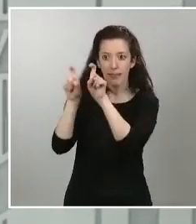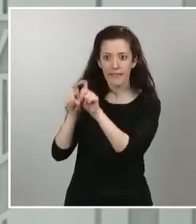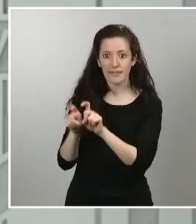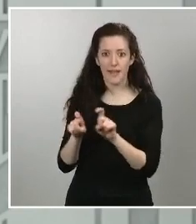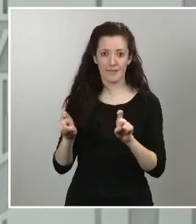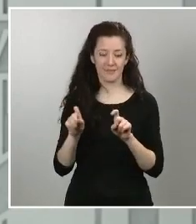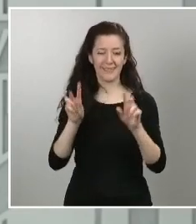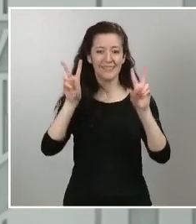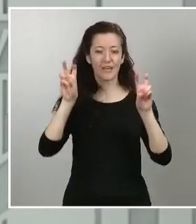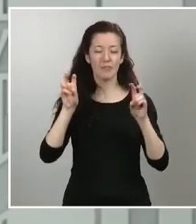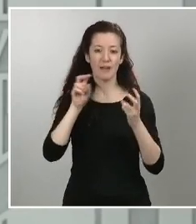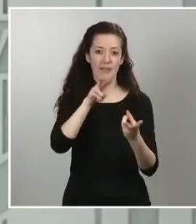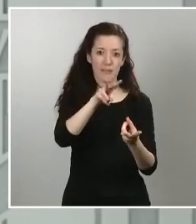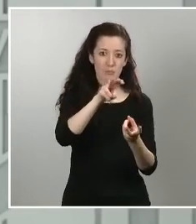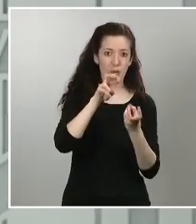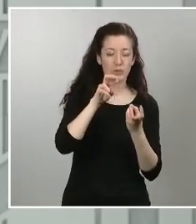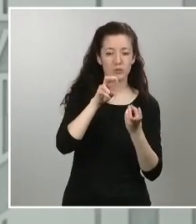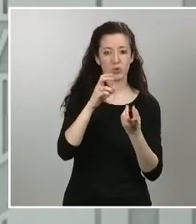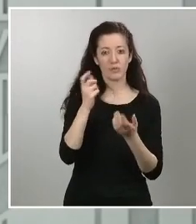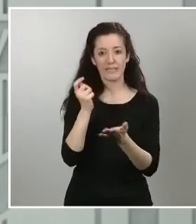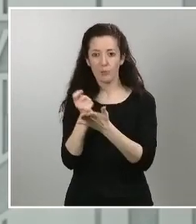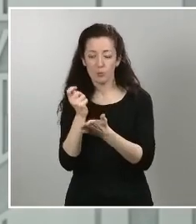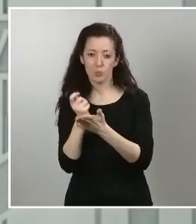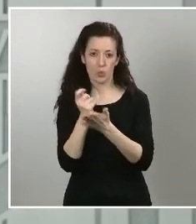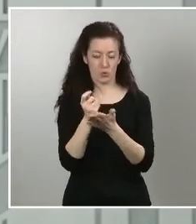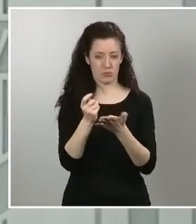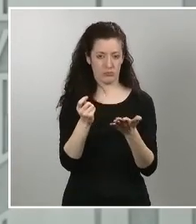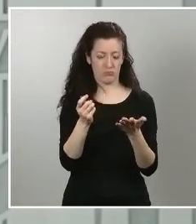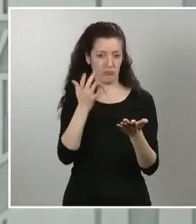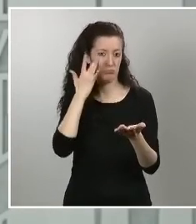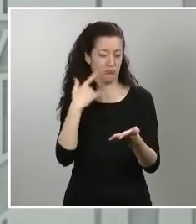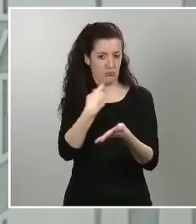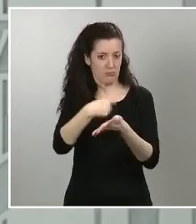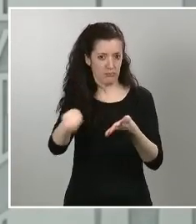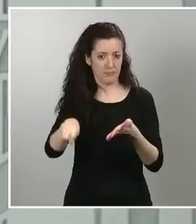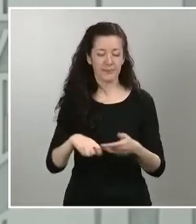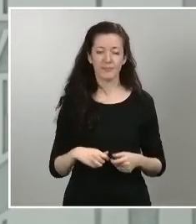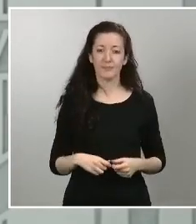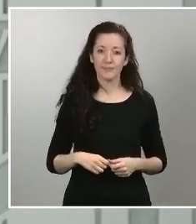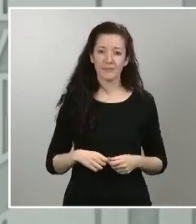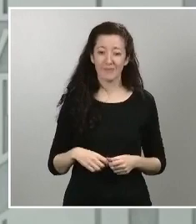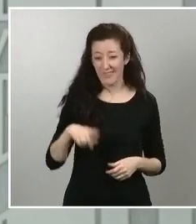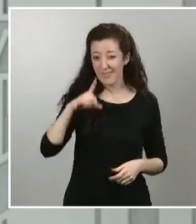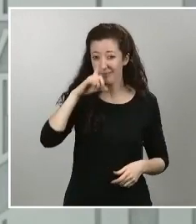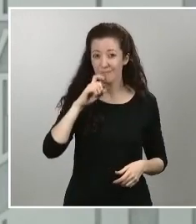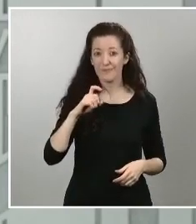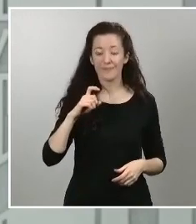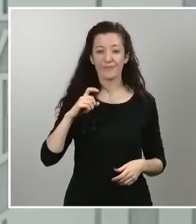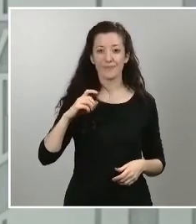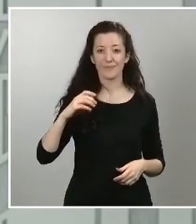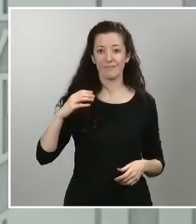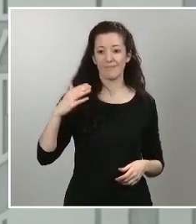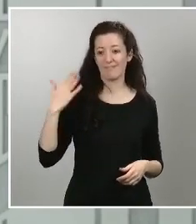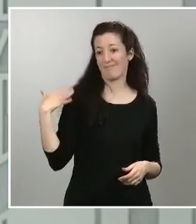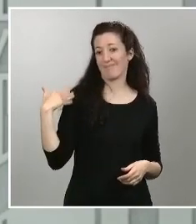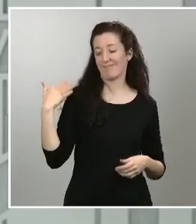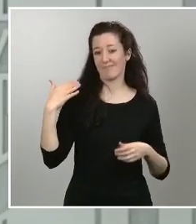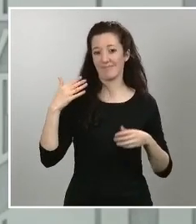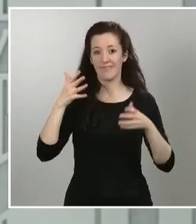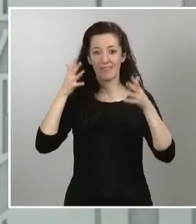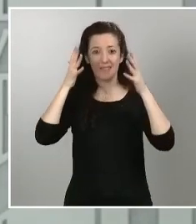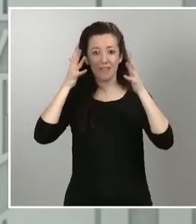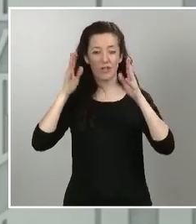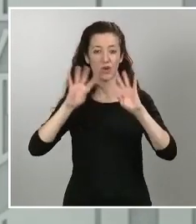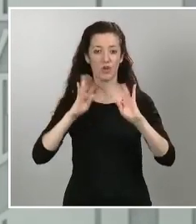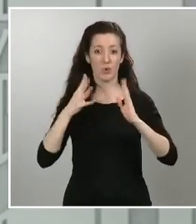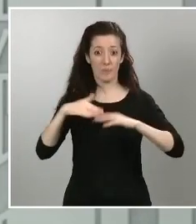y de los tributos lo que sí se ha producido como ustedes recuerdan en algunas presentaciones que hemos hecho en consejos de ministros anteriores